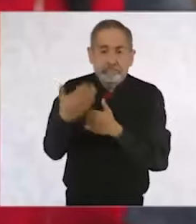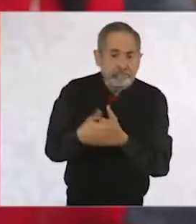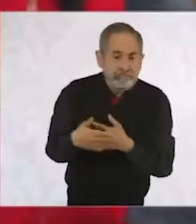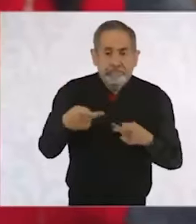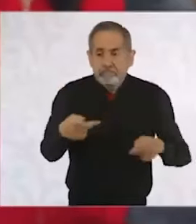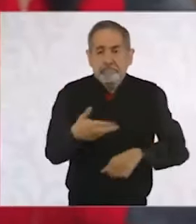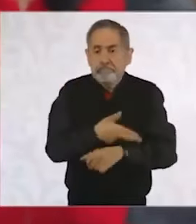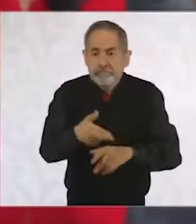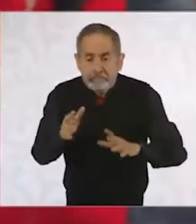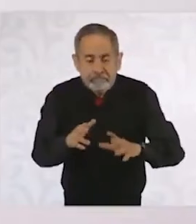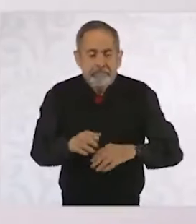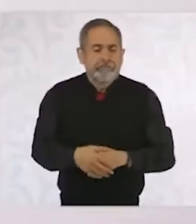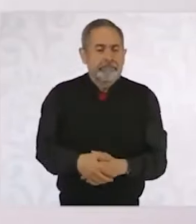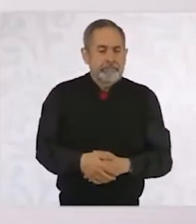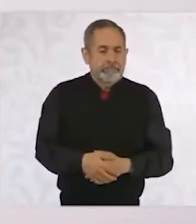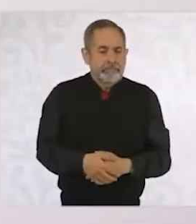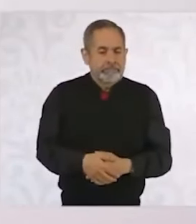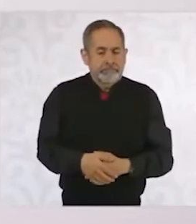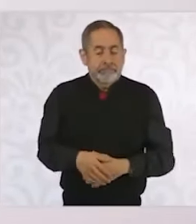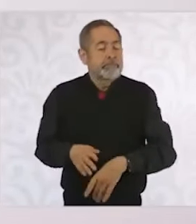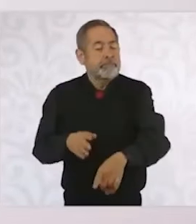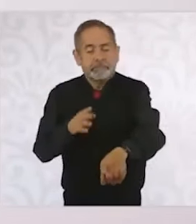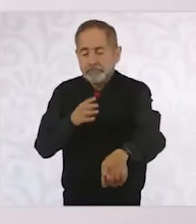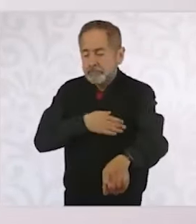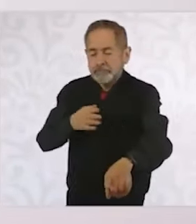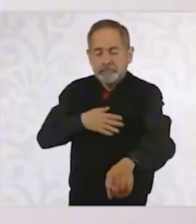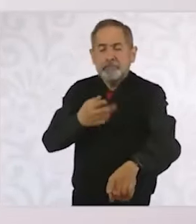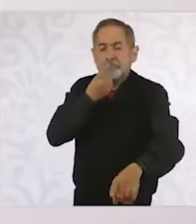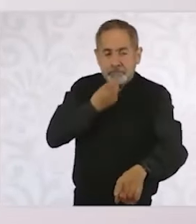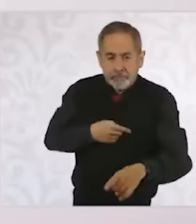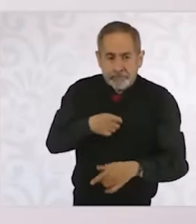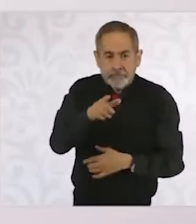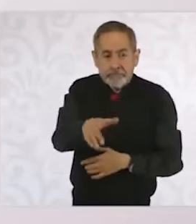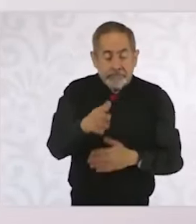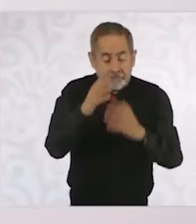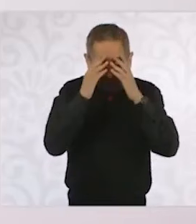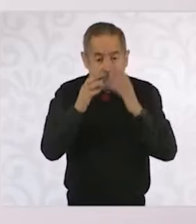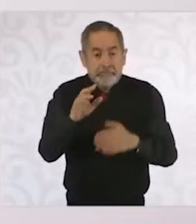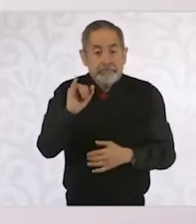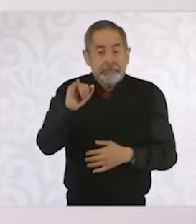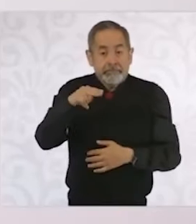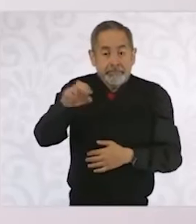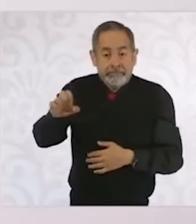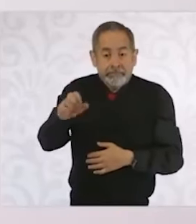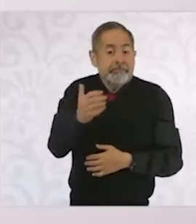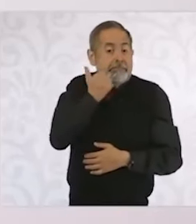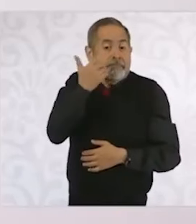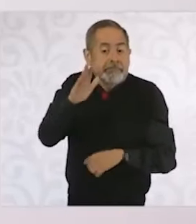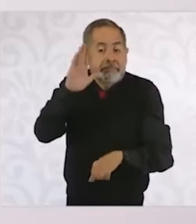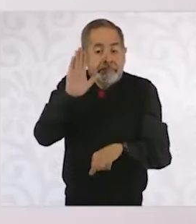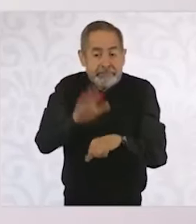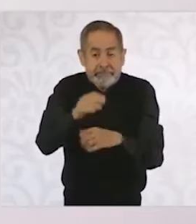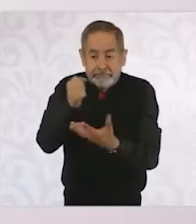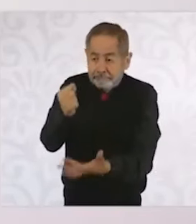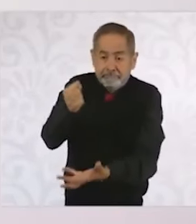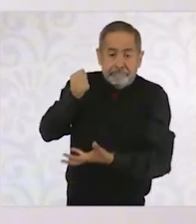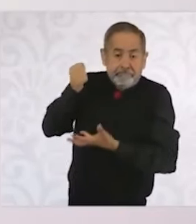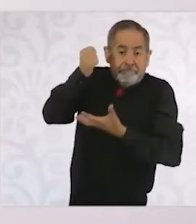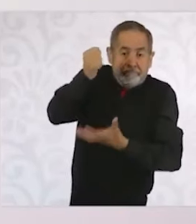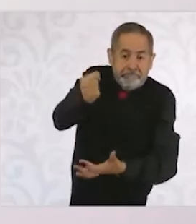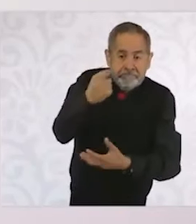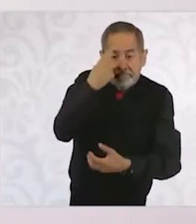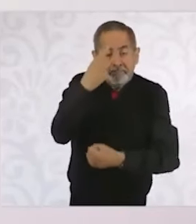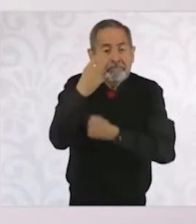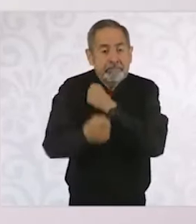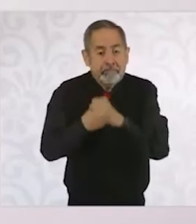¿Qué bueno que lo dicen? ¿Saben que el INE está pidiendo más recursos que los del año pasado para el presupuesto 2025?